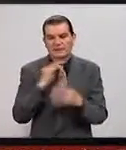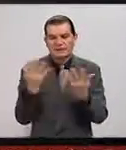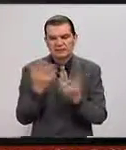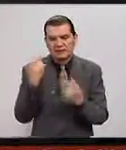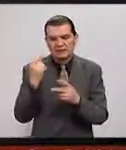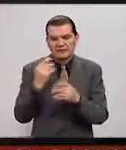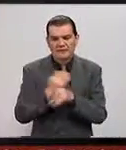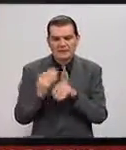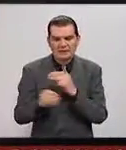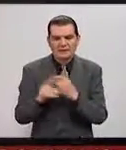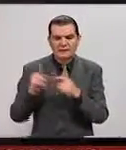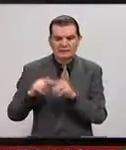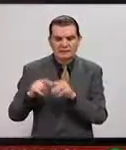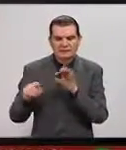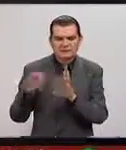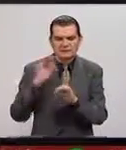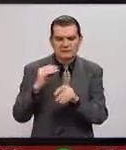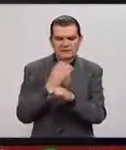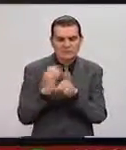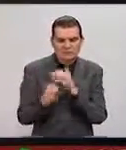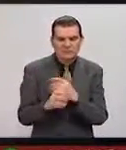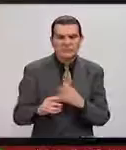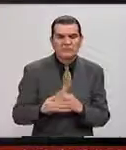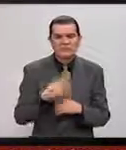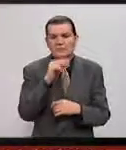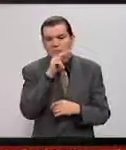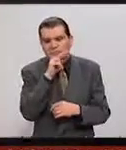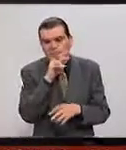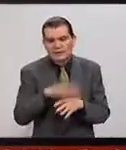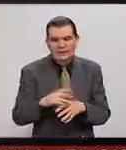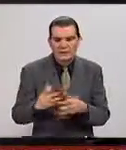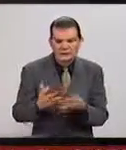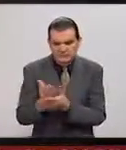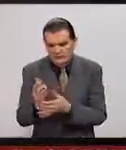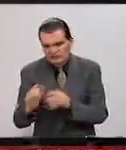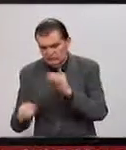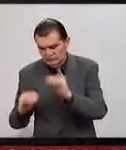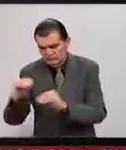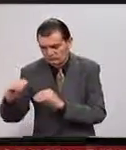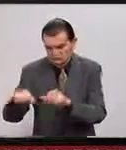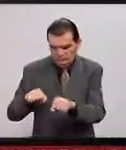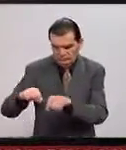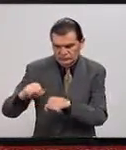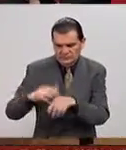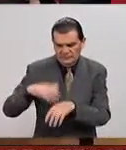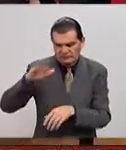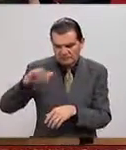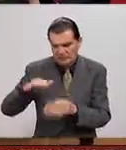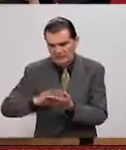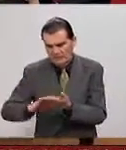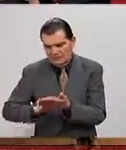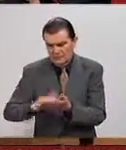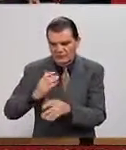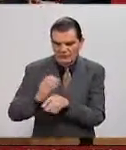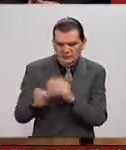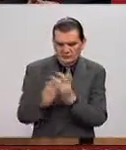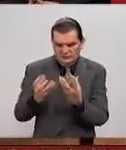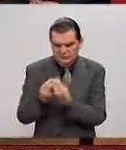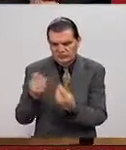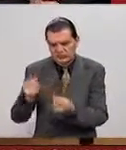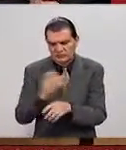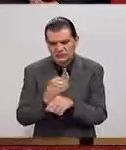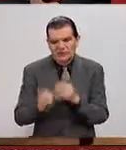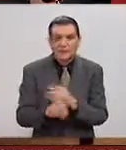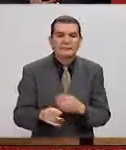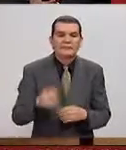para la materialización de objetos, ¿no? Esto quiere decir que no le preocupe meter las manos, que no le preocupe pintar, lijar, Involucrarse físicamente con